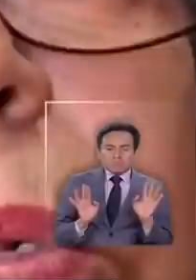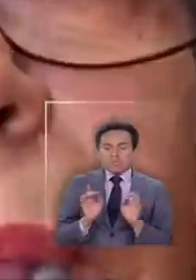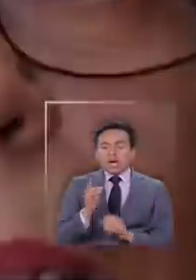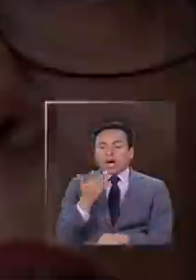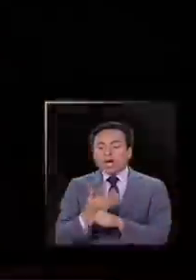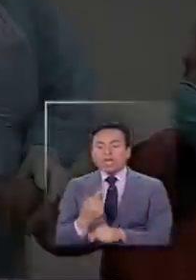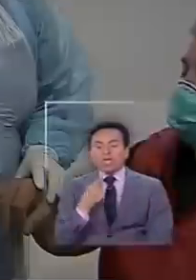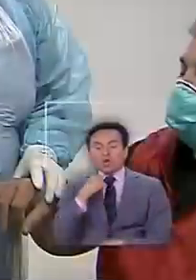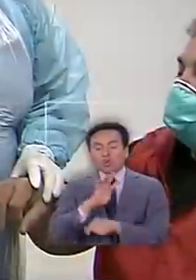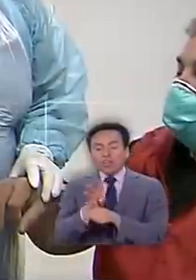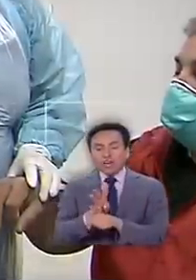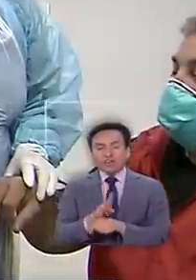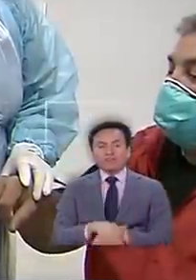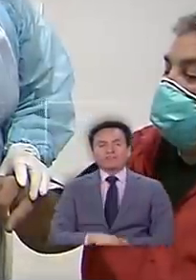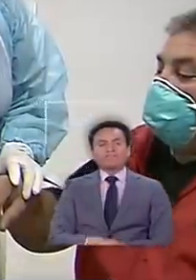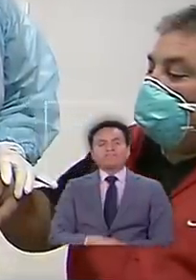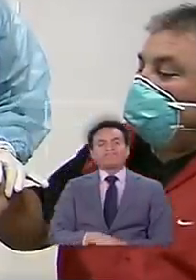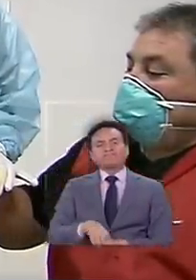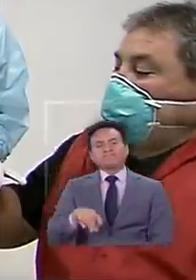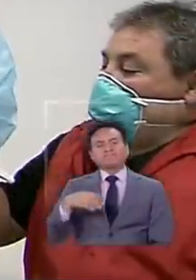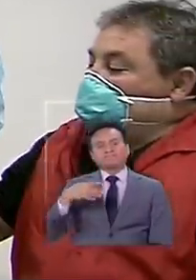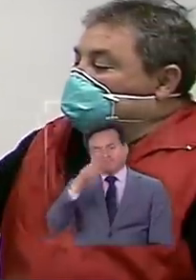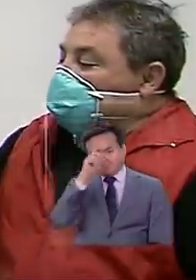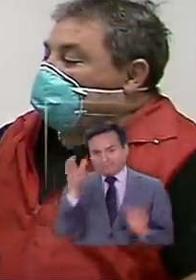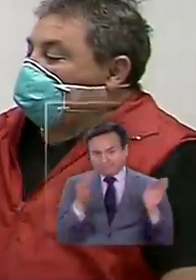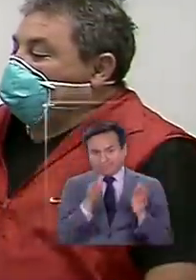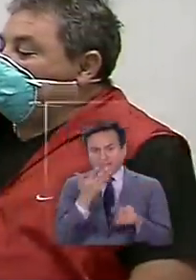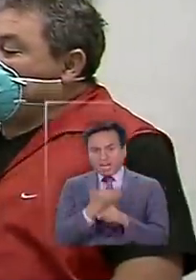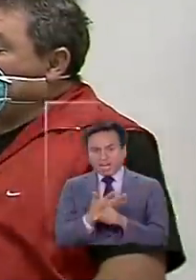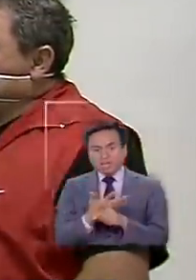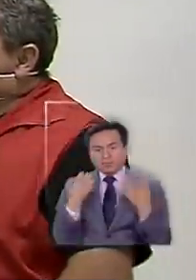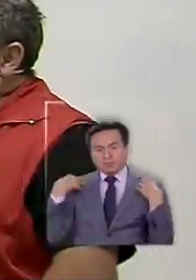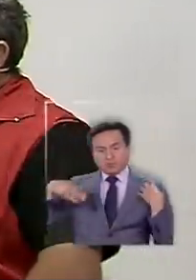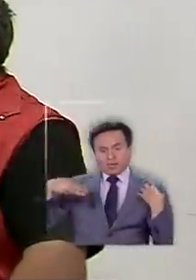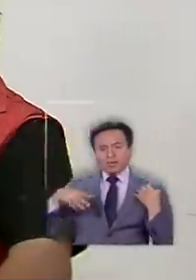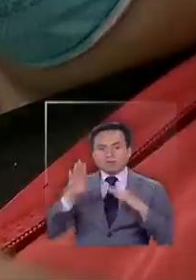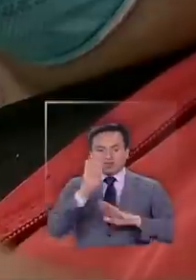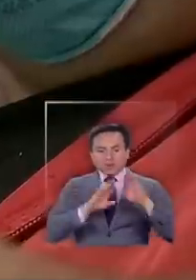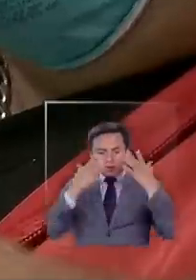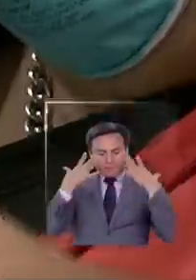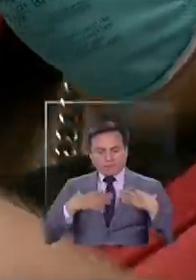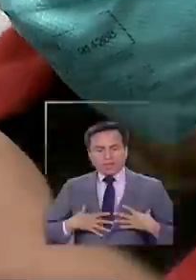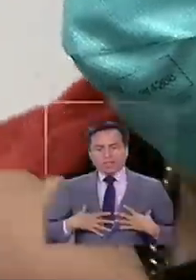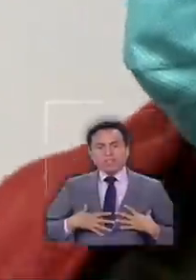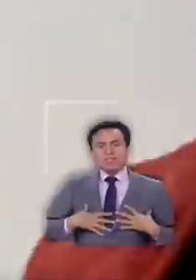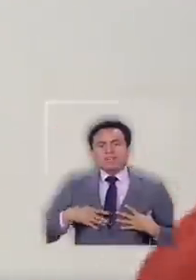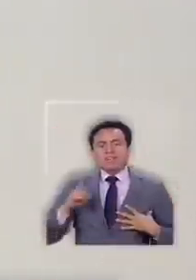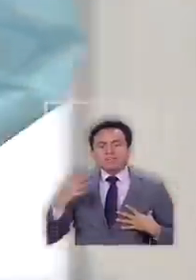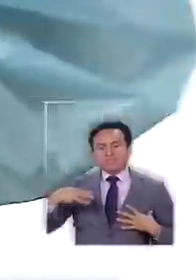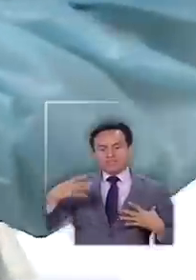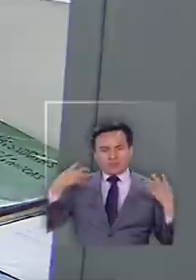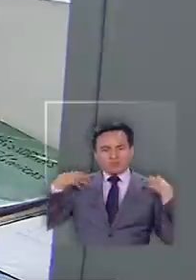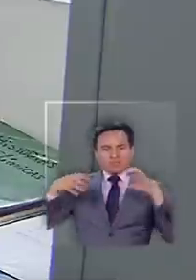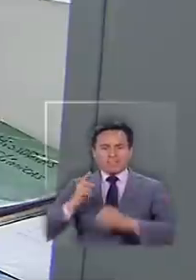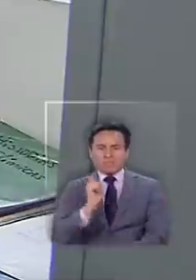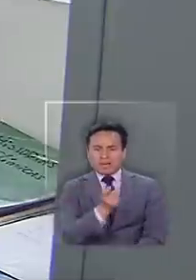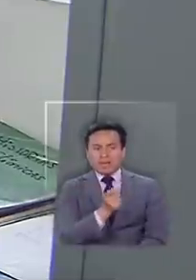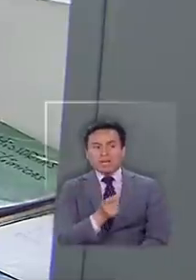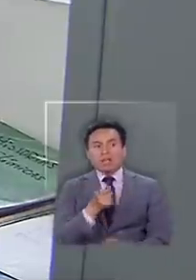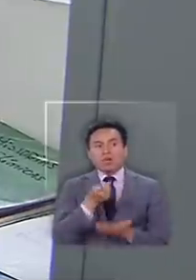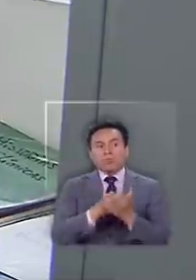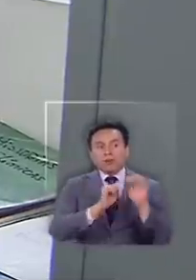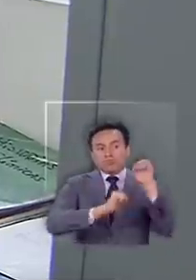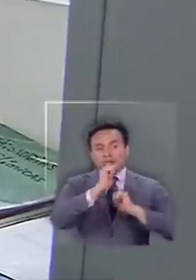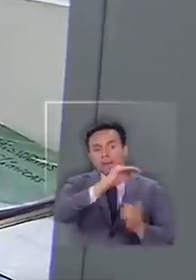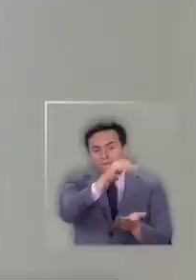algún contagio En la salud municipal la provisión de estos elementos de protección personal corre por cuenta de los municipios quienes compran a